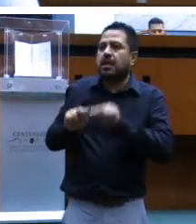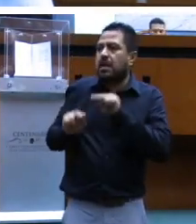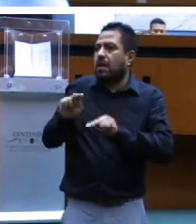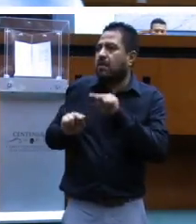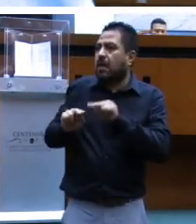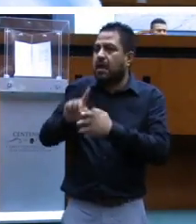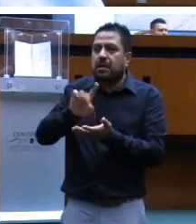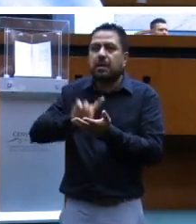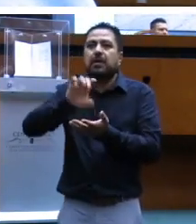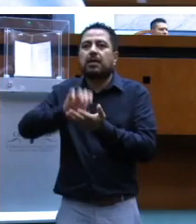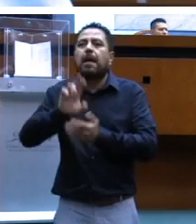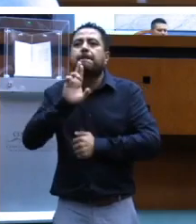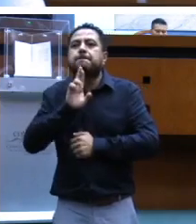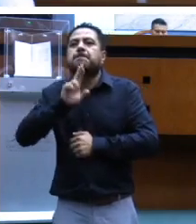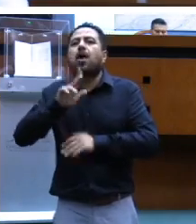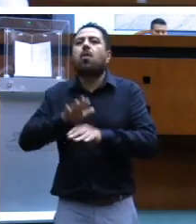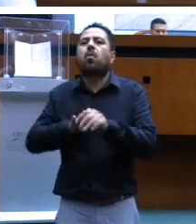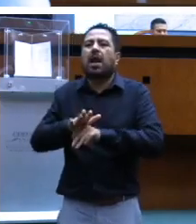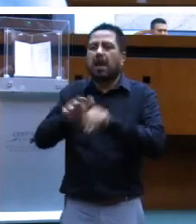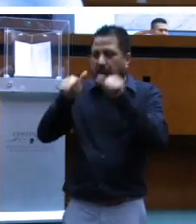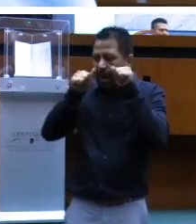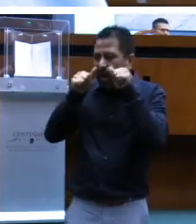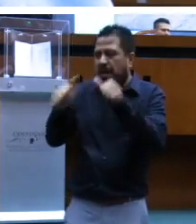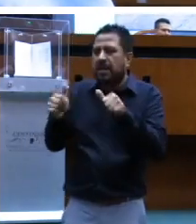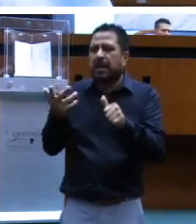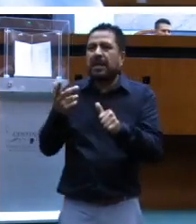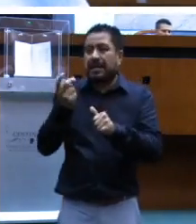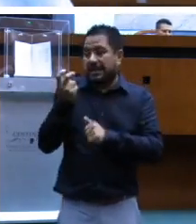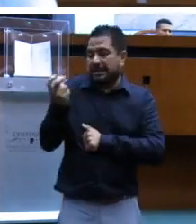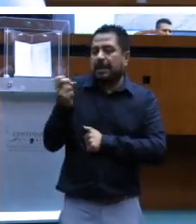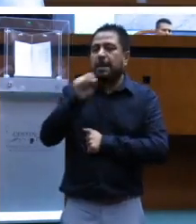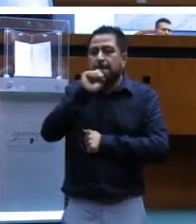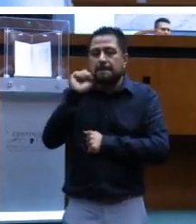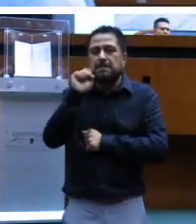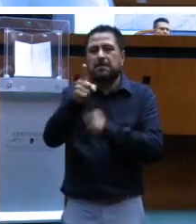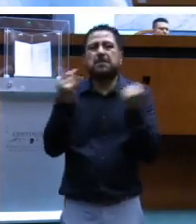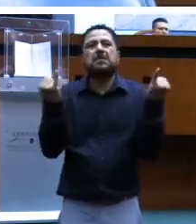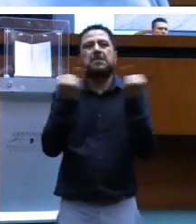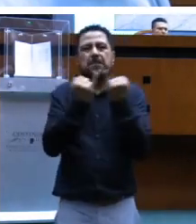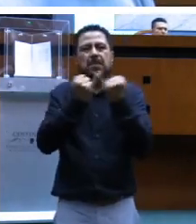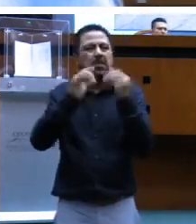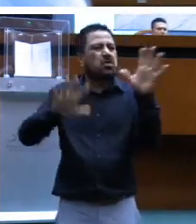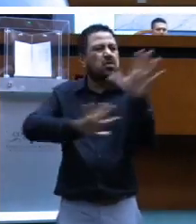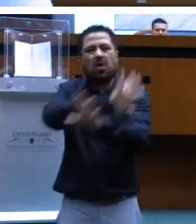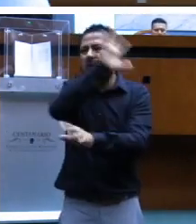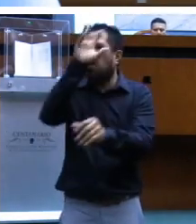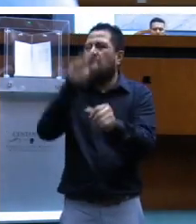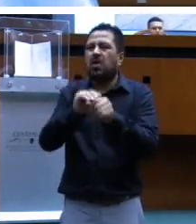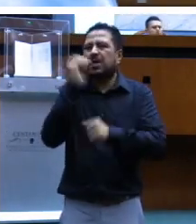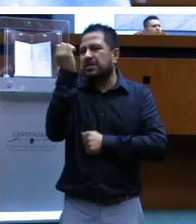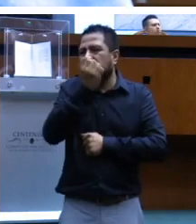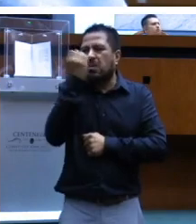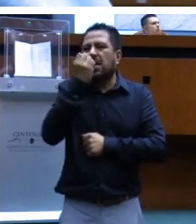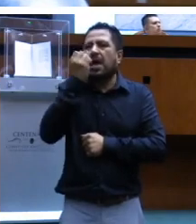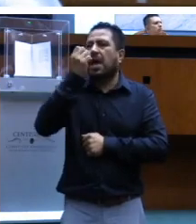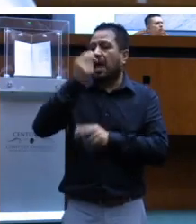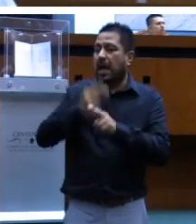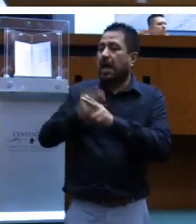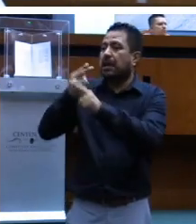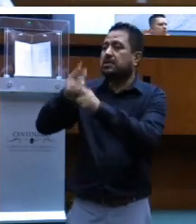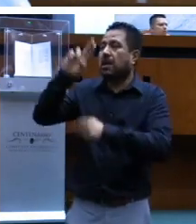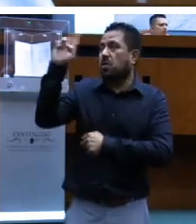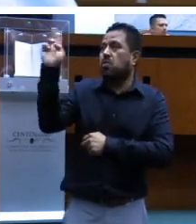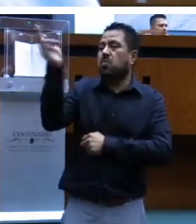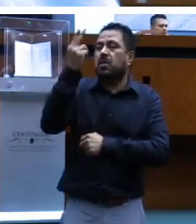está y cuál es la mejor intervención. En esto también se sujetaría todas las escuelas, incluyendo la universidad. En